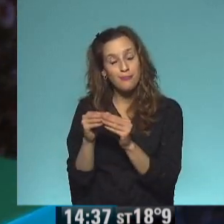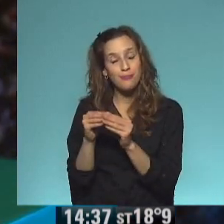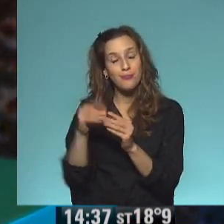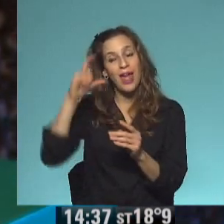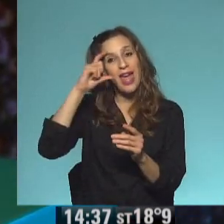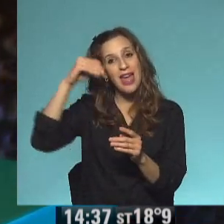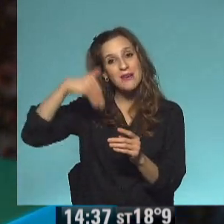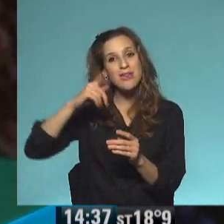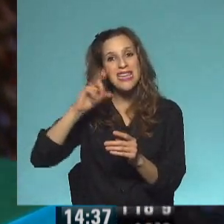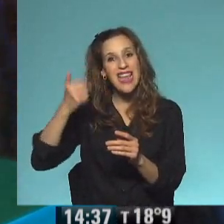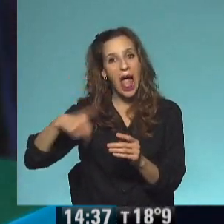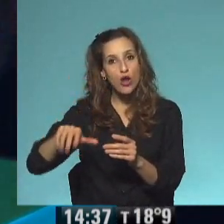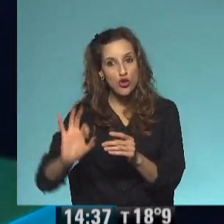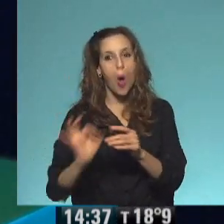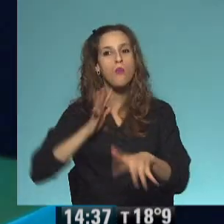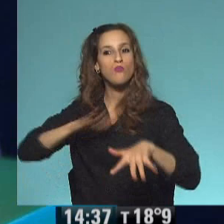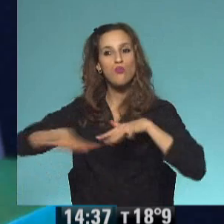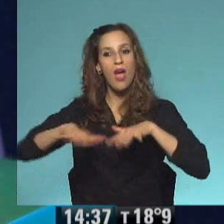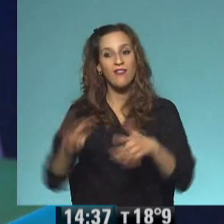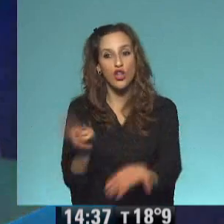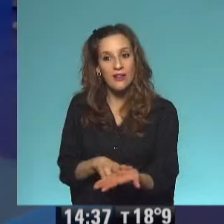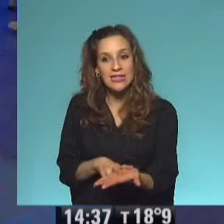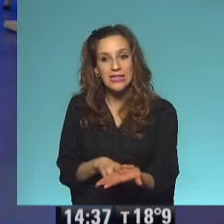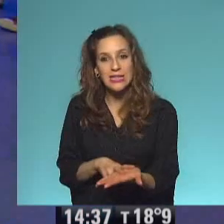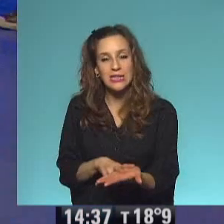descongelado! ¡Descongelado!